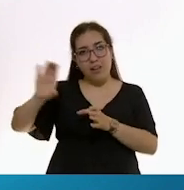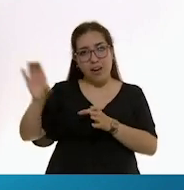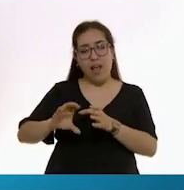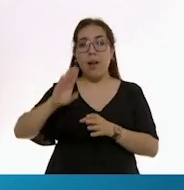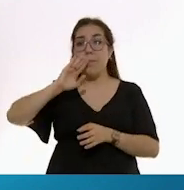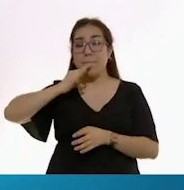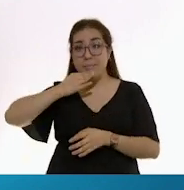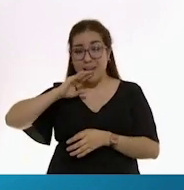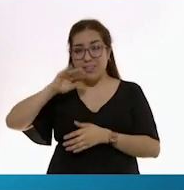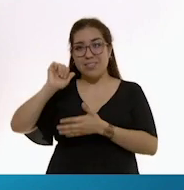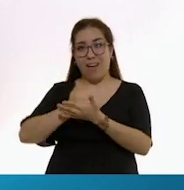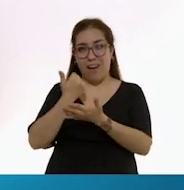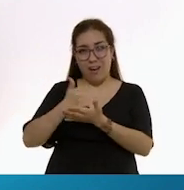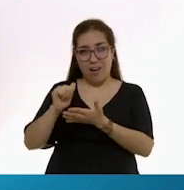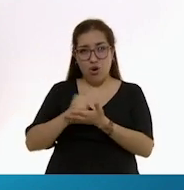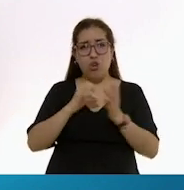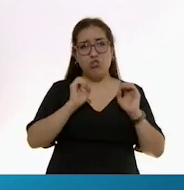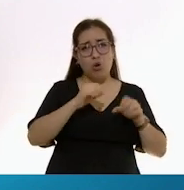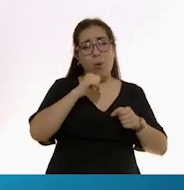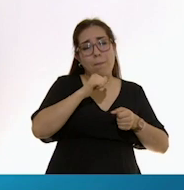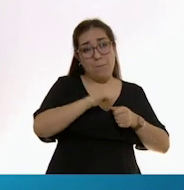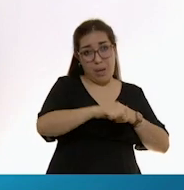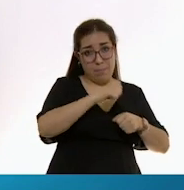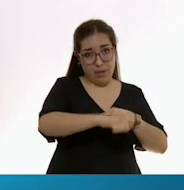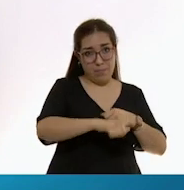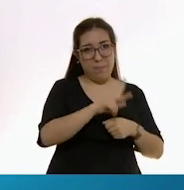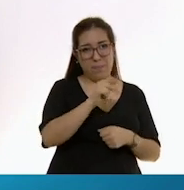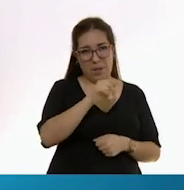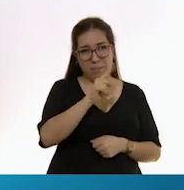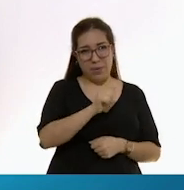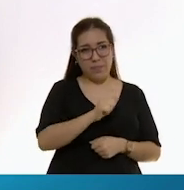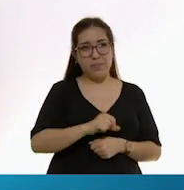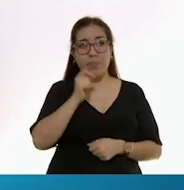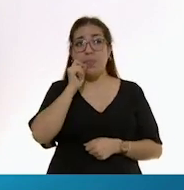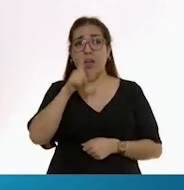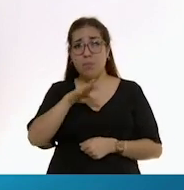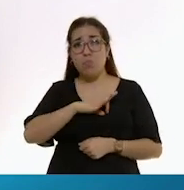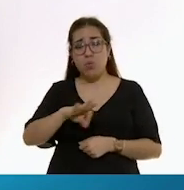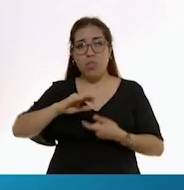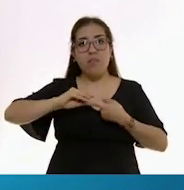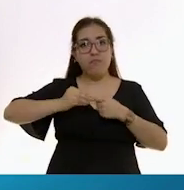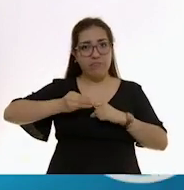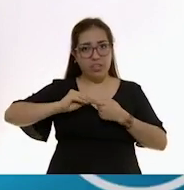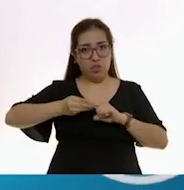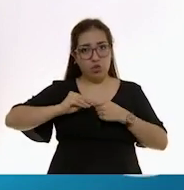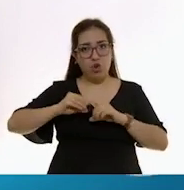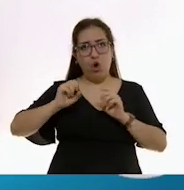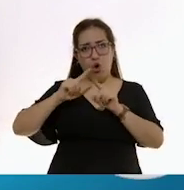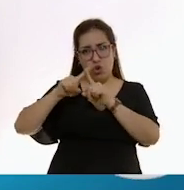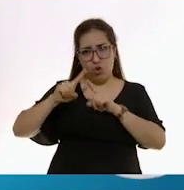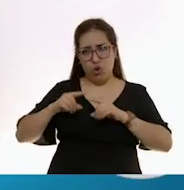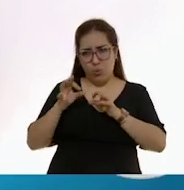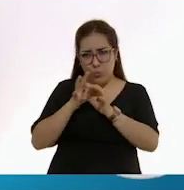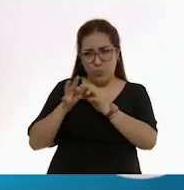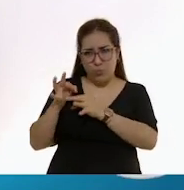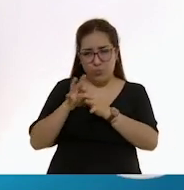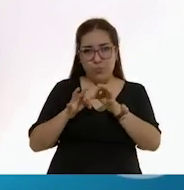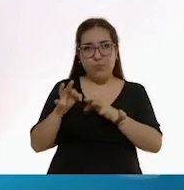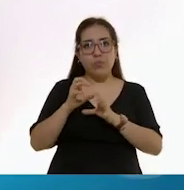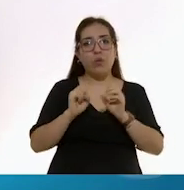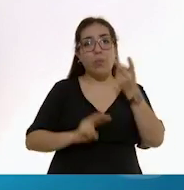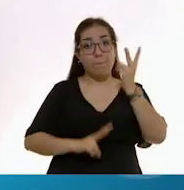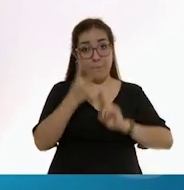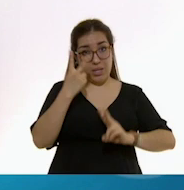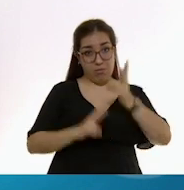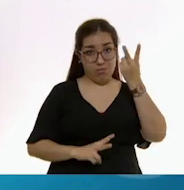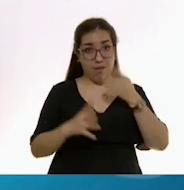y tubérculos como la papa, leguminosas como los frijoles y lentejas, vegetales